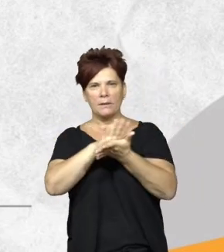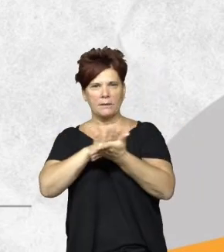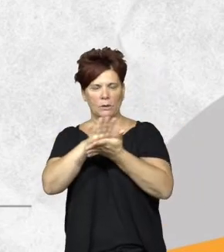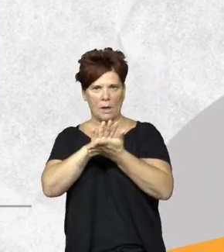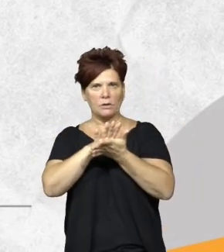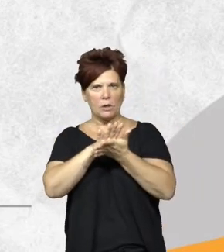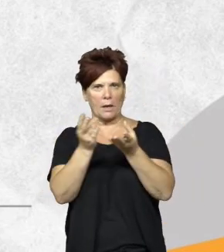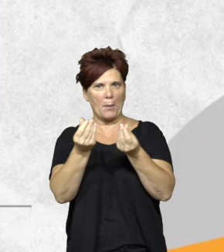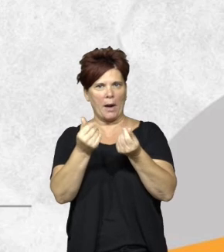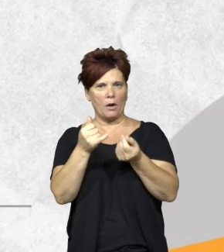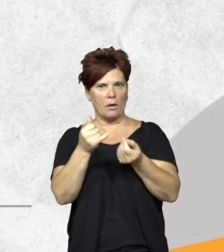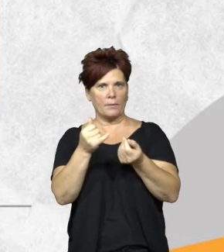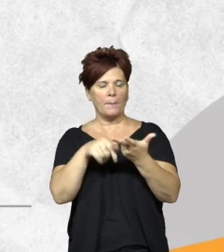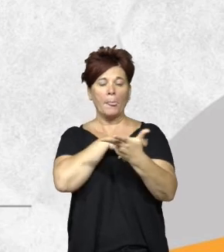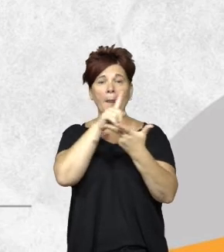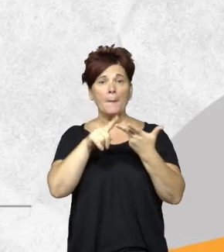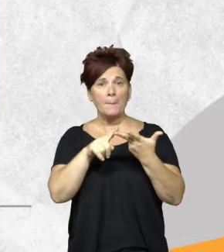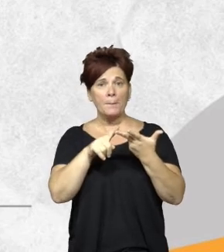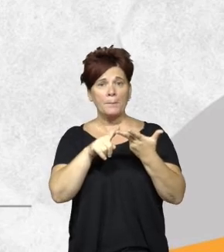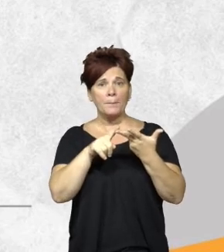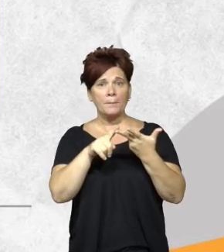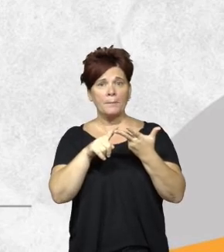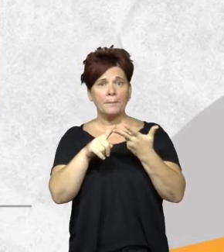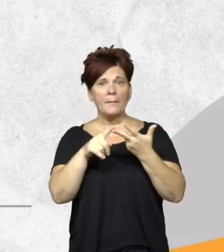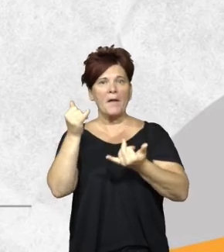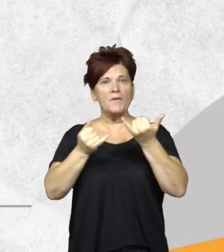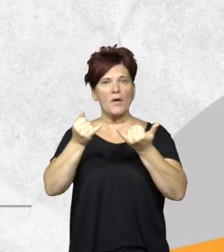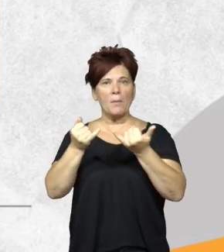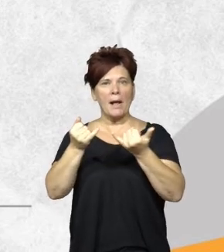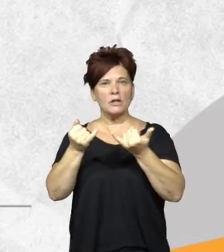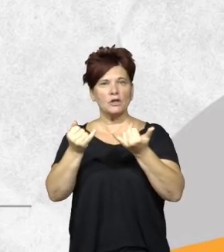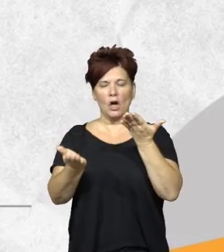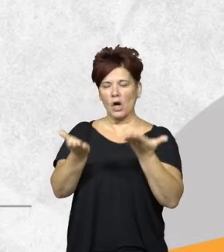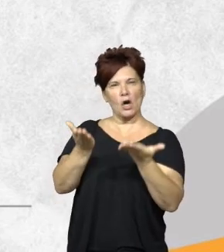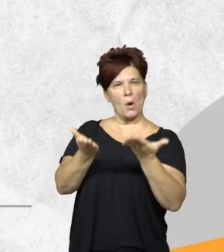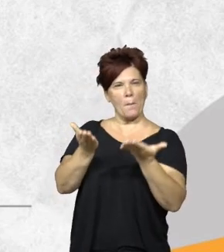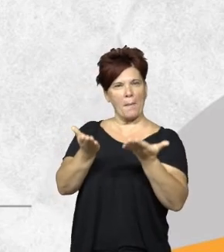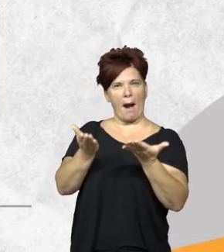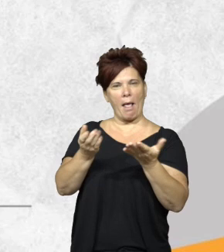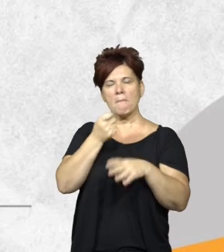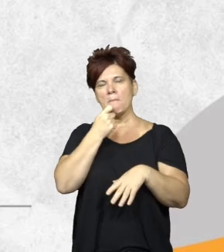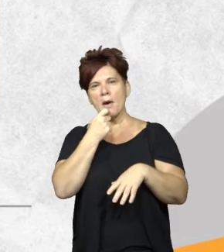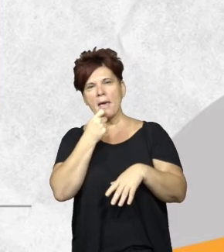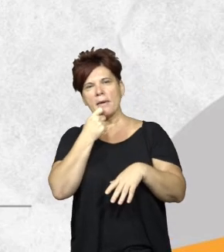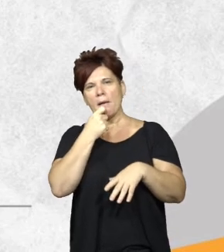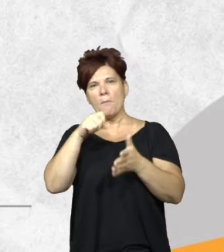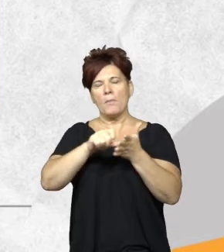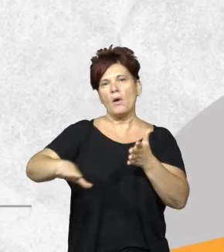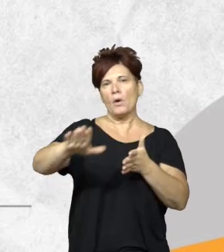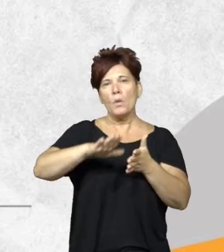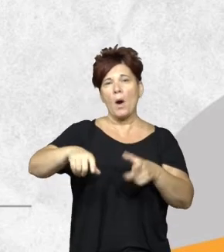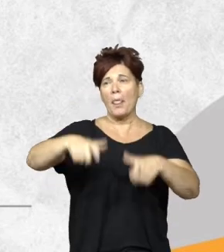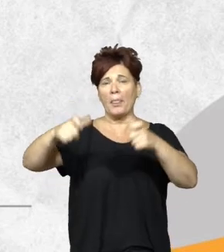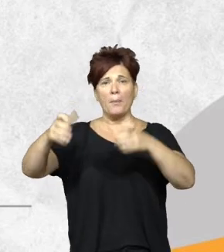validadas un paso posterior es cruzar con información complementaria como por ejemplo los ordenamientos territoriales de bosques